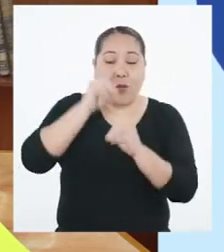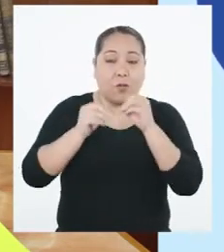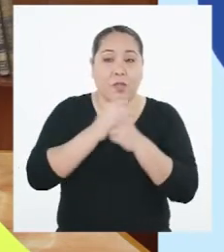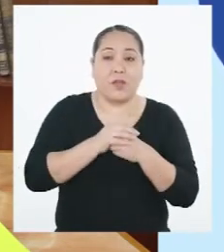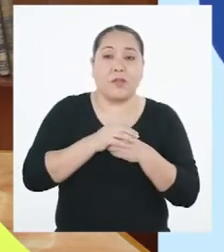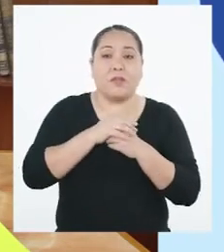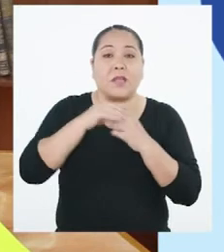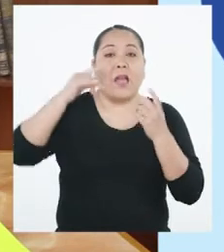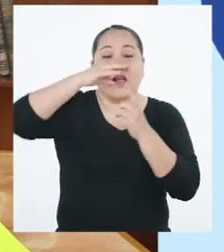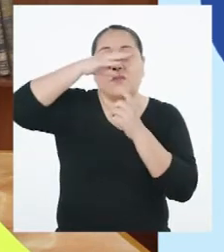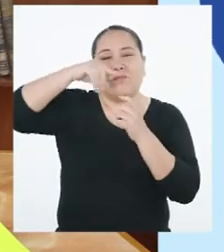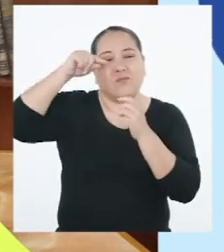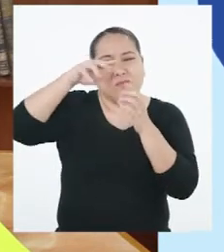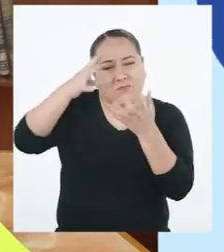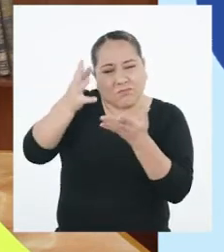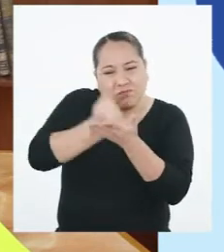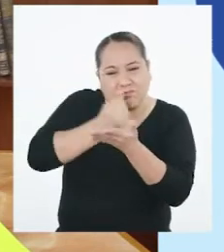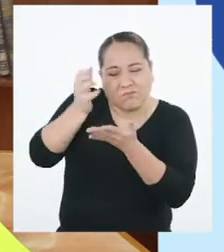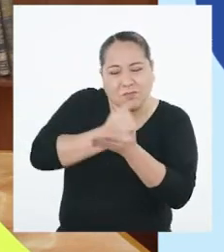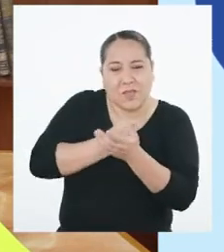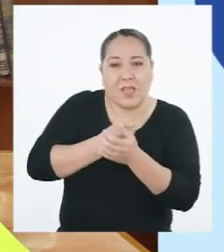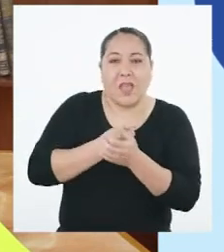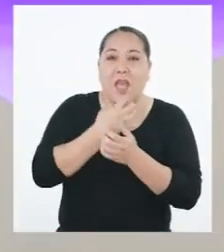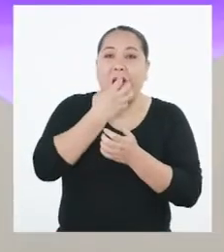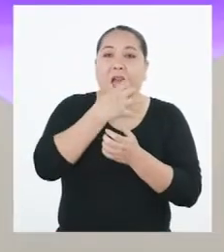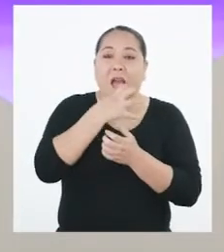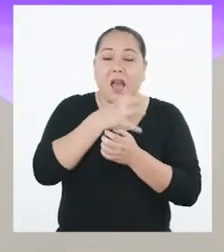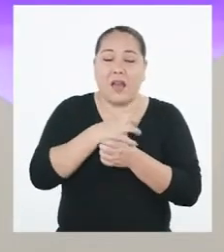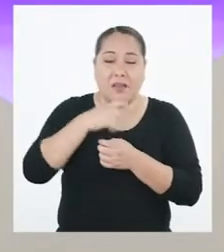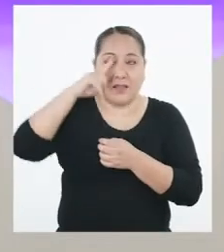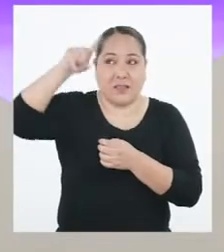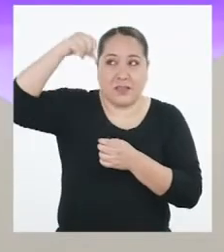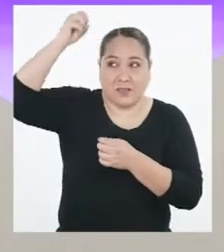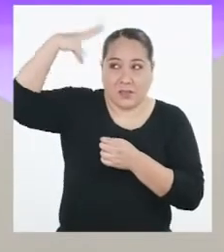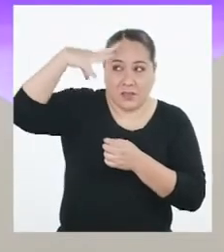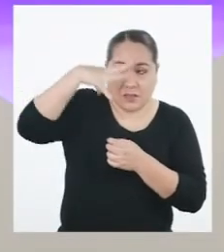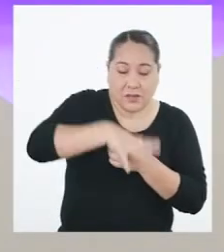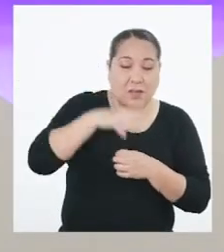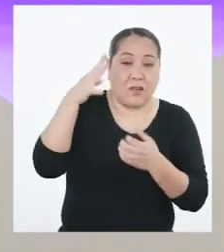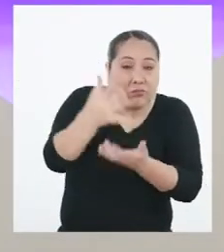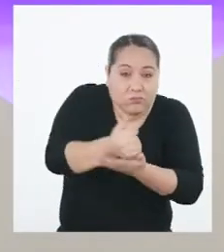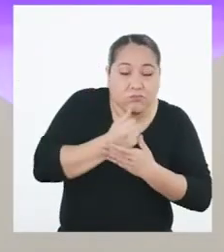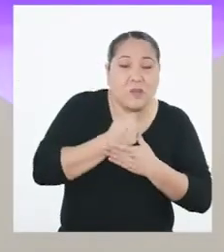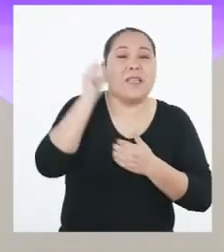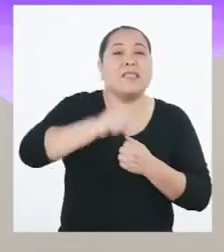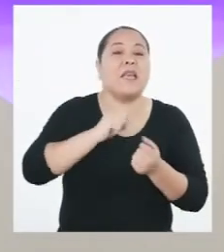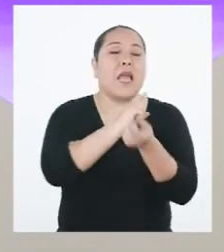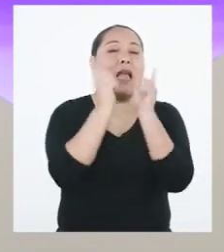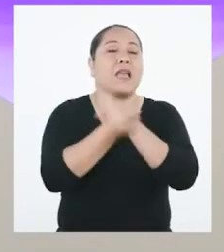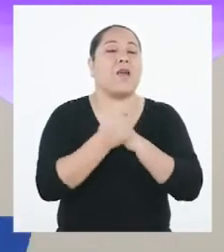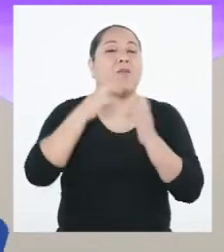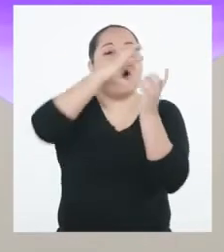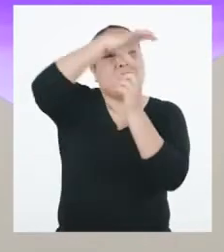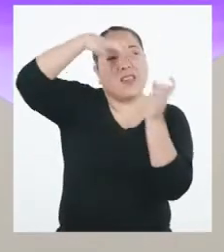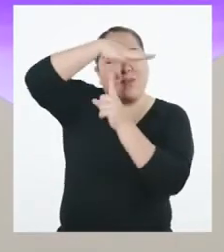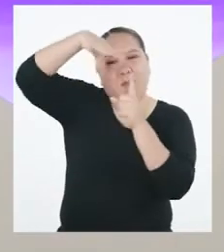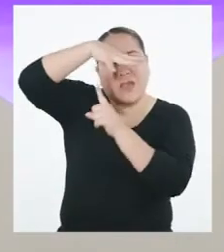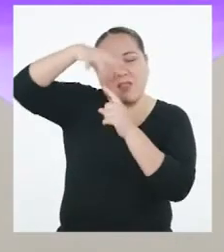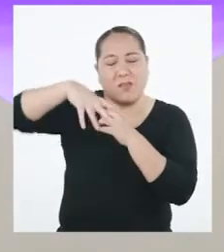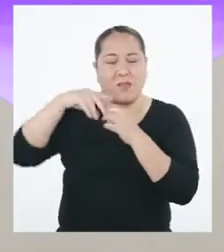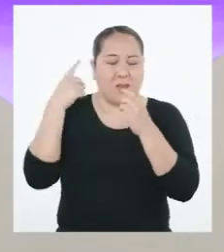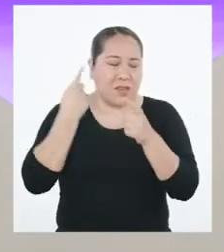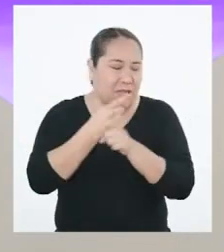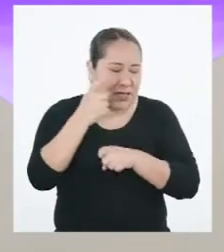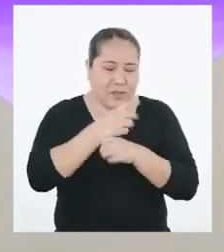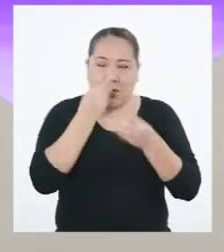retienen parte de la energía solar. Eso es cierto. El cambio climático afecta muchísimo. ¿De qué